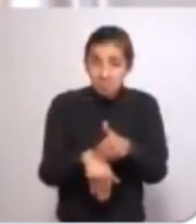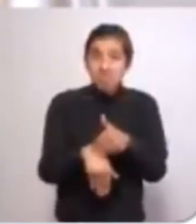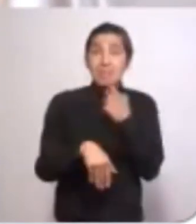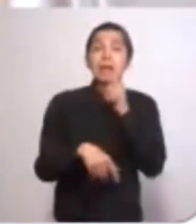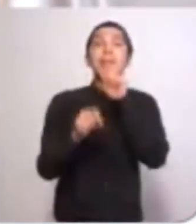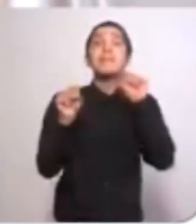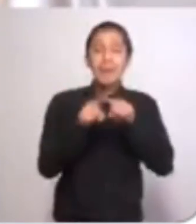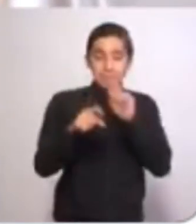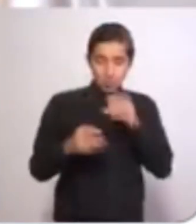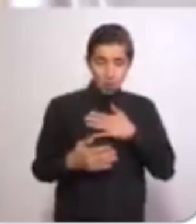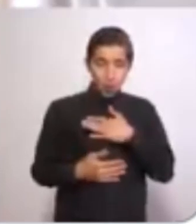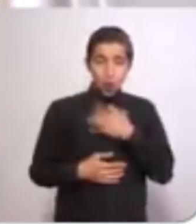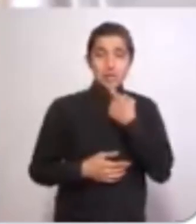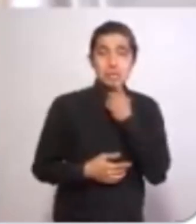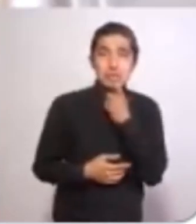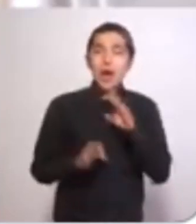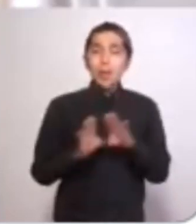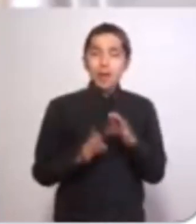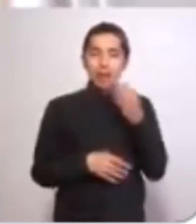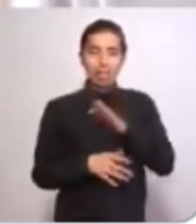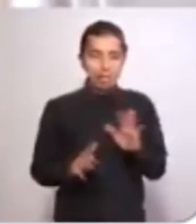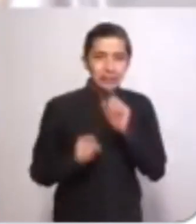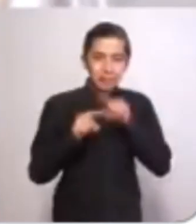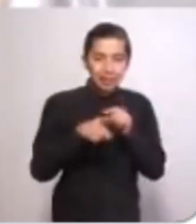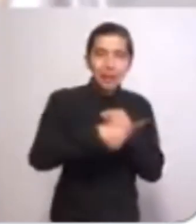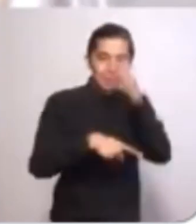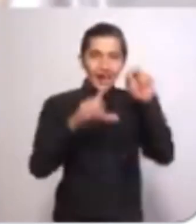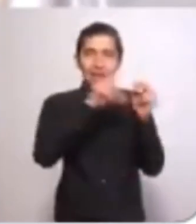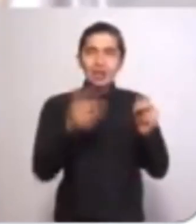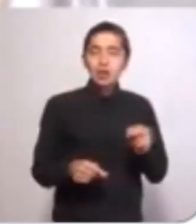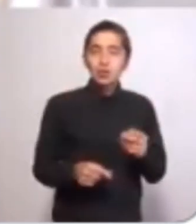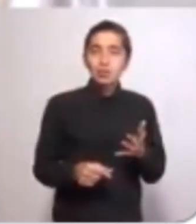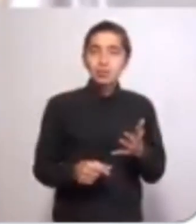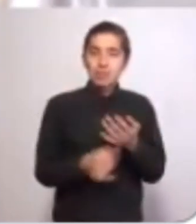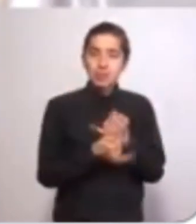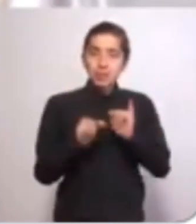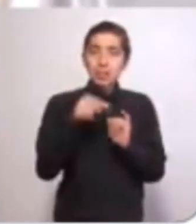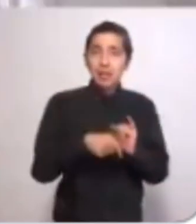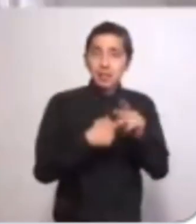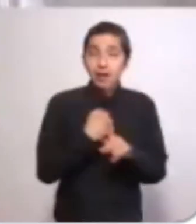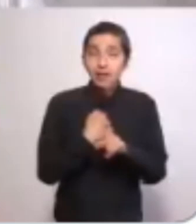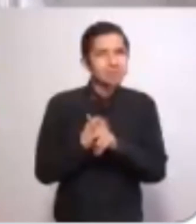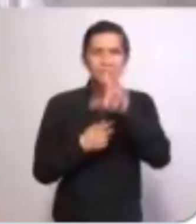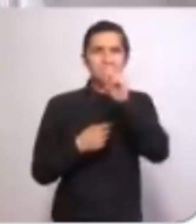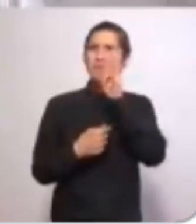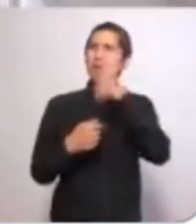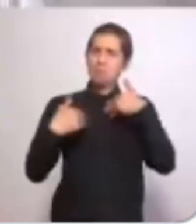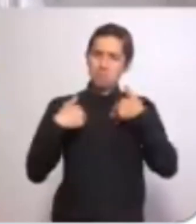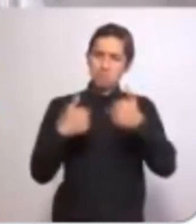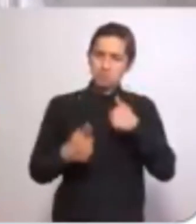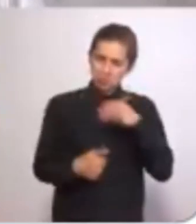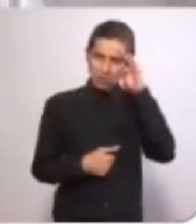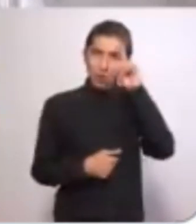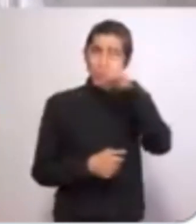de sumisión, además de traicionarse a usted, está traicionando a México y a su soberanía. No puedo entender